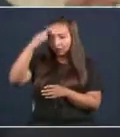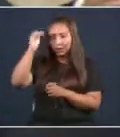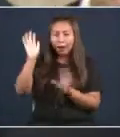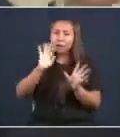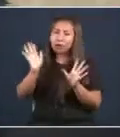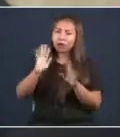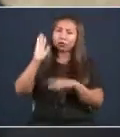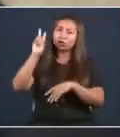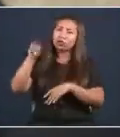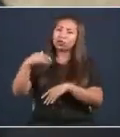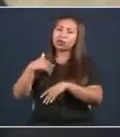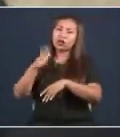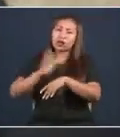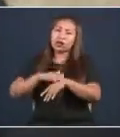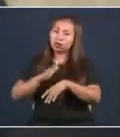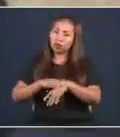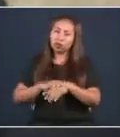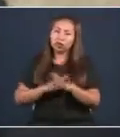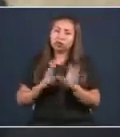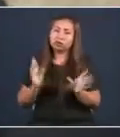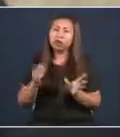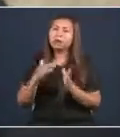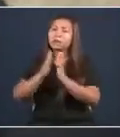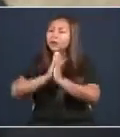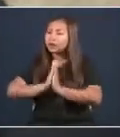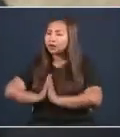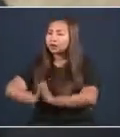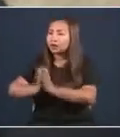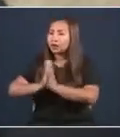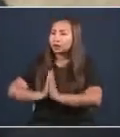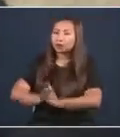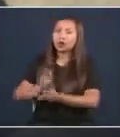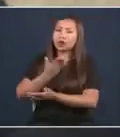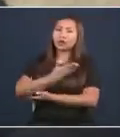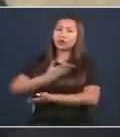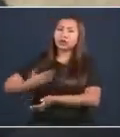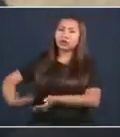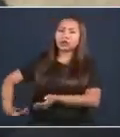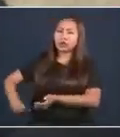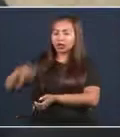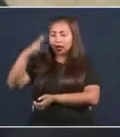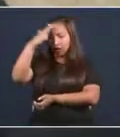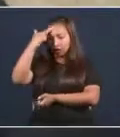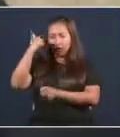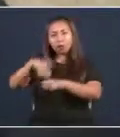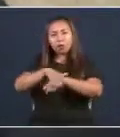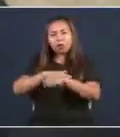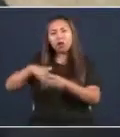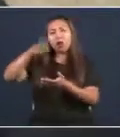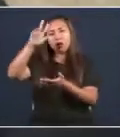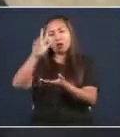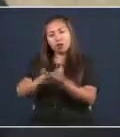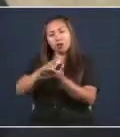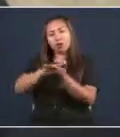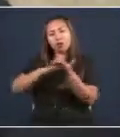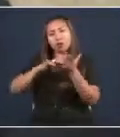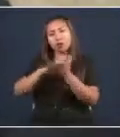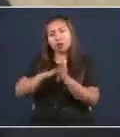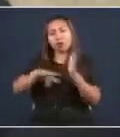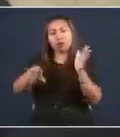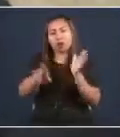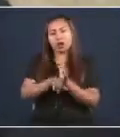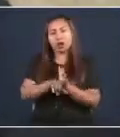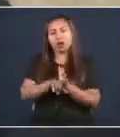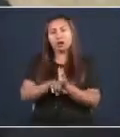Solicitarle, presidente, la moratoria, la sanción a la ley de moratoria. Hoy vemos,